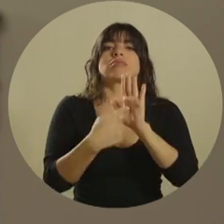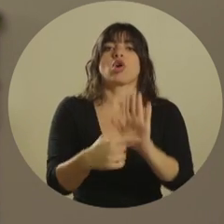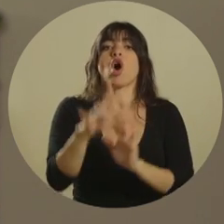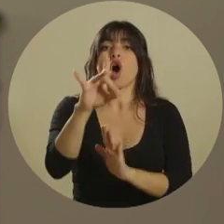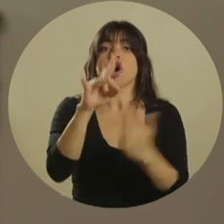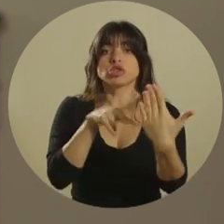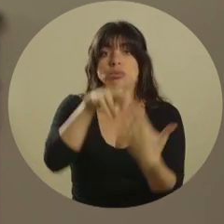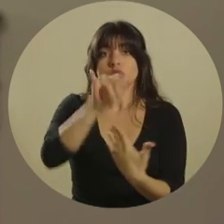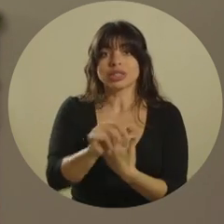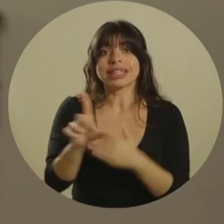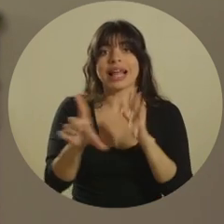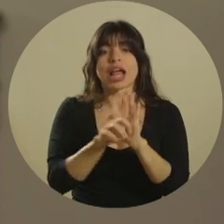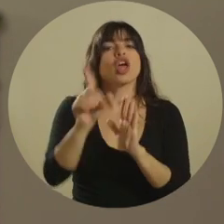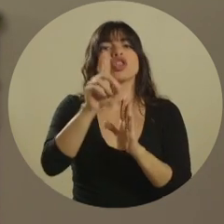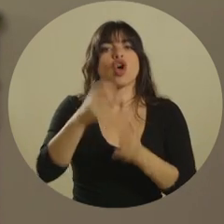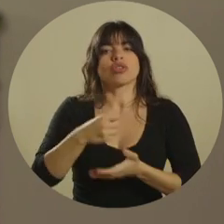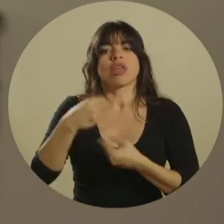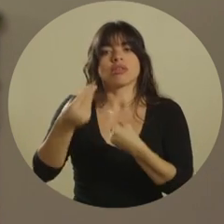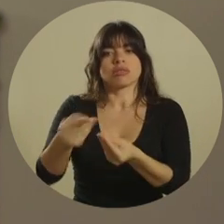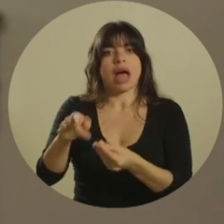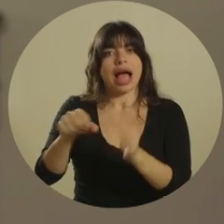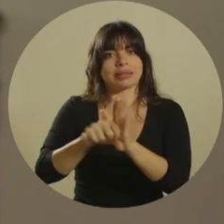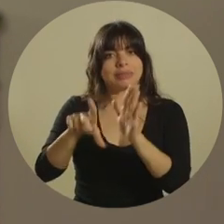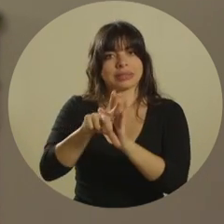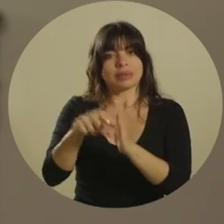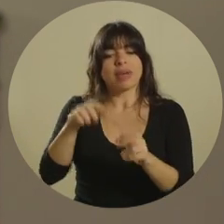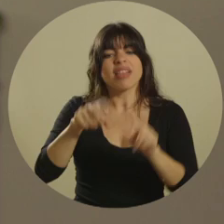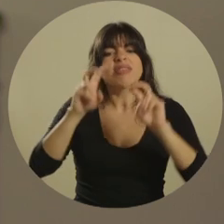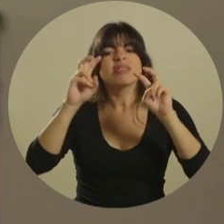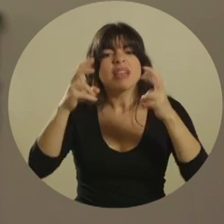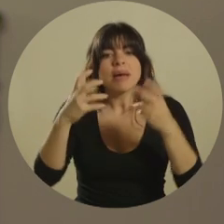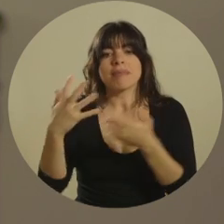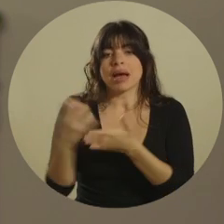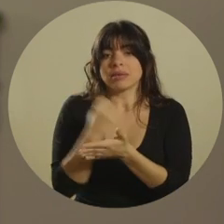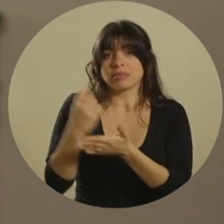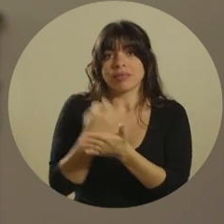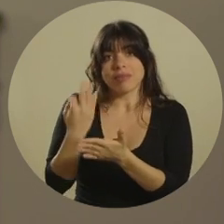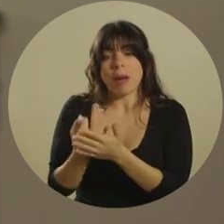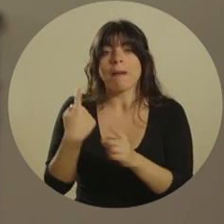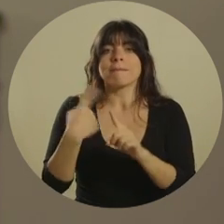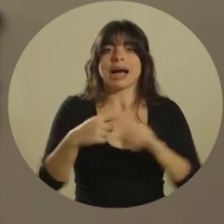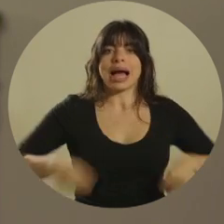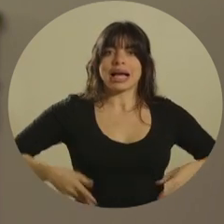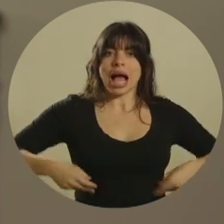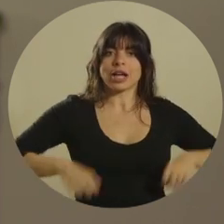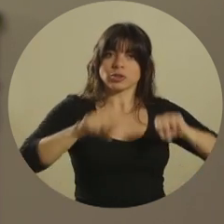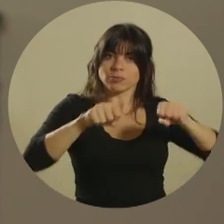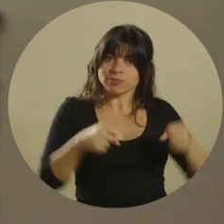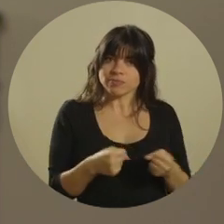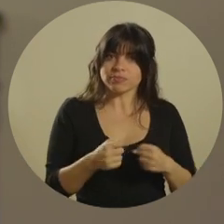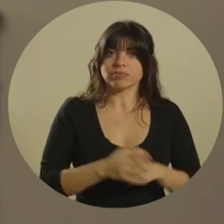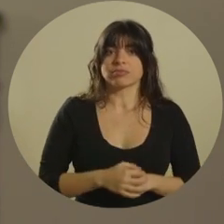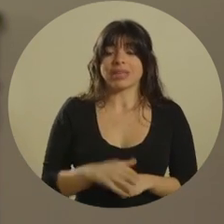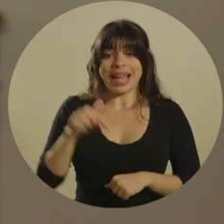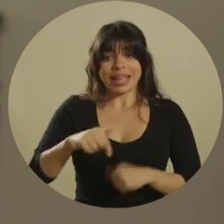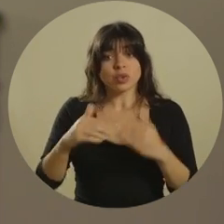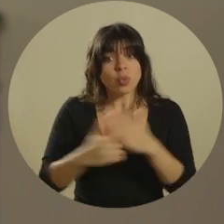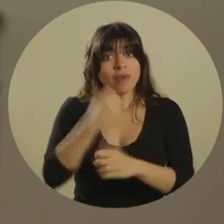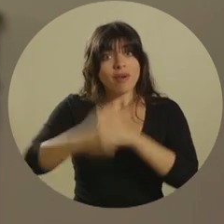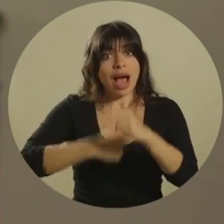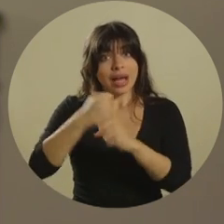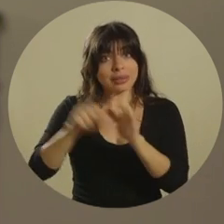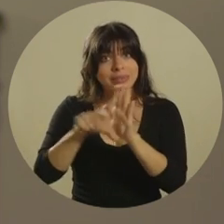ocho proyectos de ley a la Asamblea Legislativa para contención del gasto e ingresos tributarios. Este nuevo año